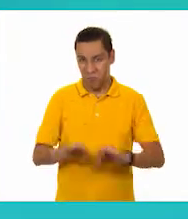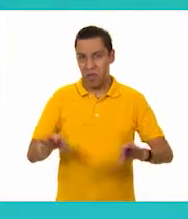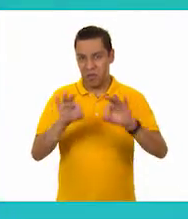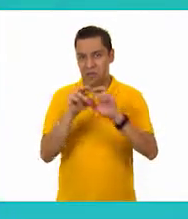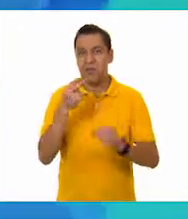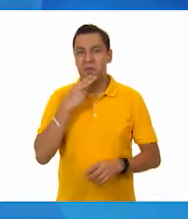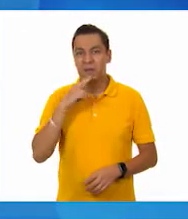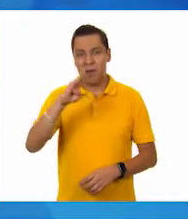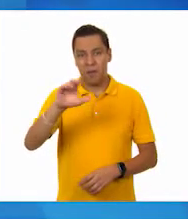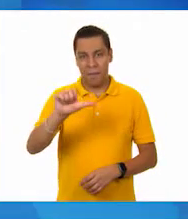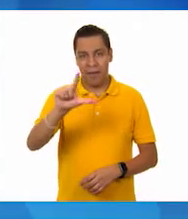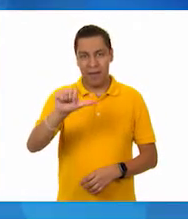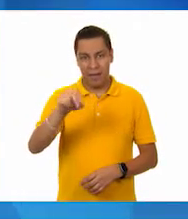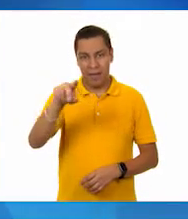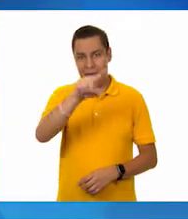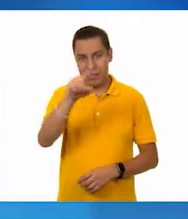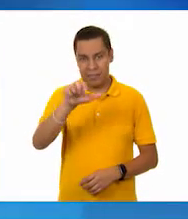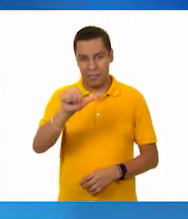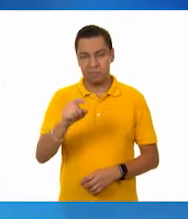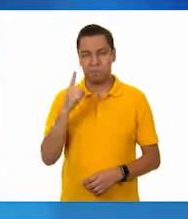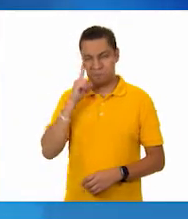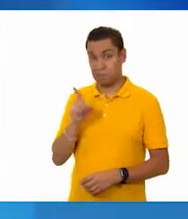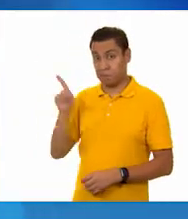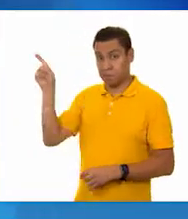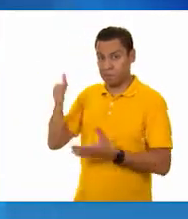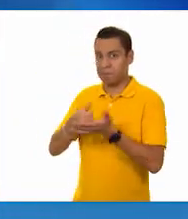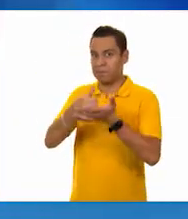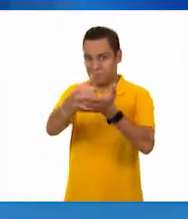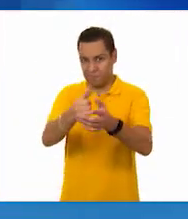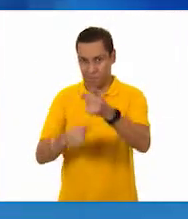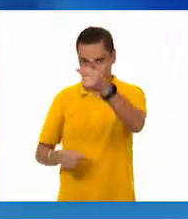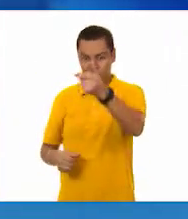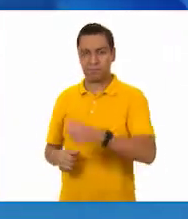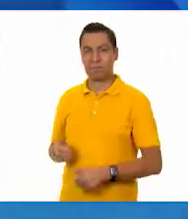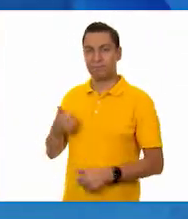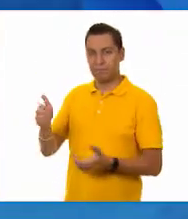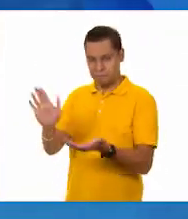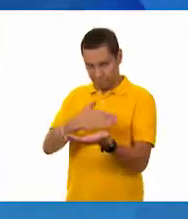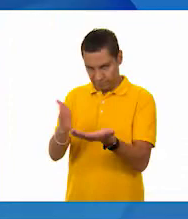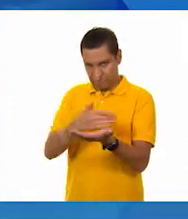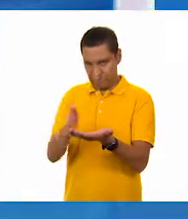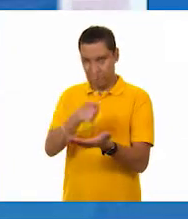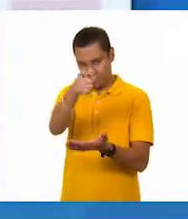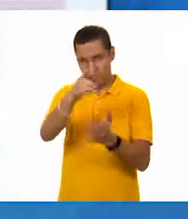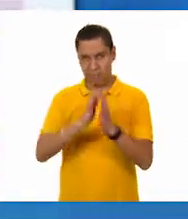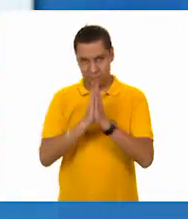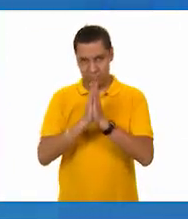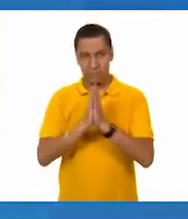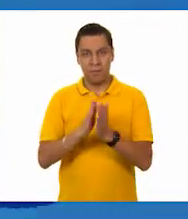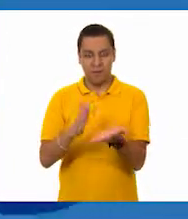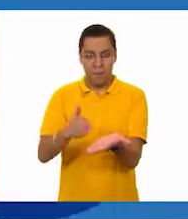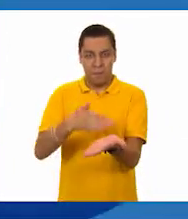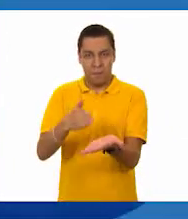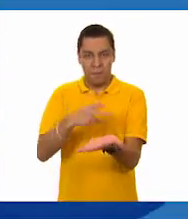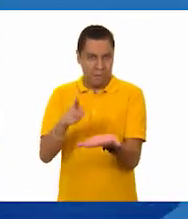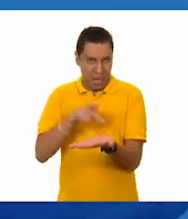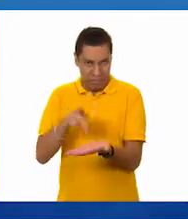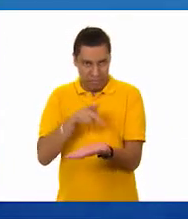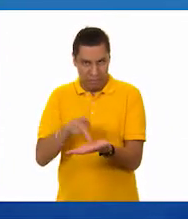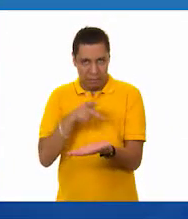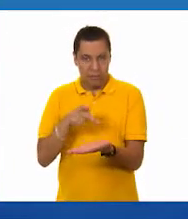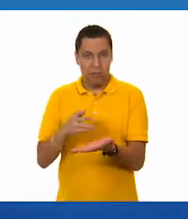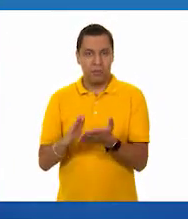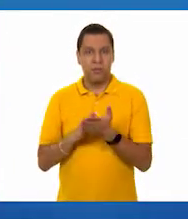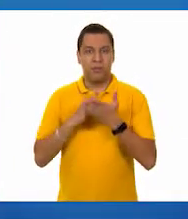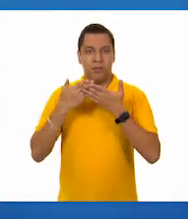parece si abrimos nuestro libro de desafíos? Muy bien. Ahí está en pantalla. Vamos a abrir nuestro libro de desafío, que nos tiene preparada una gran